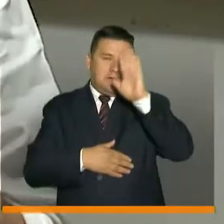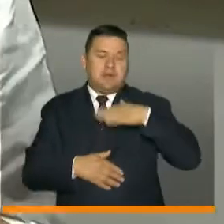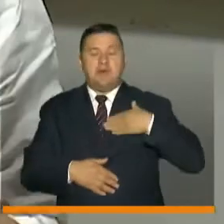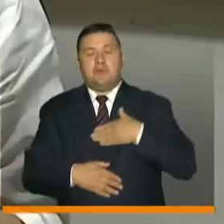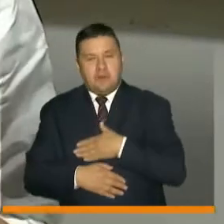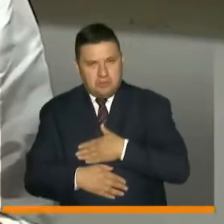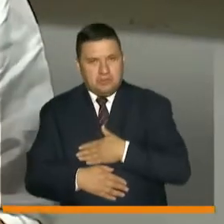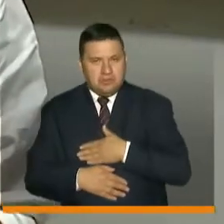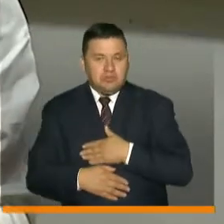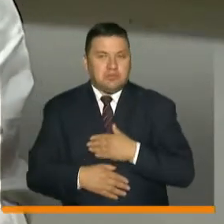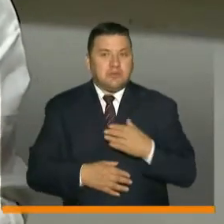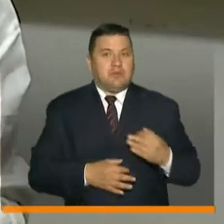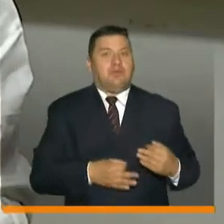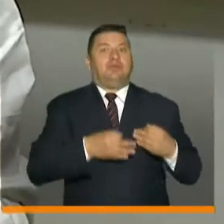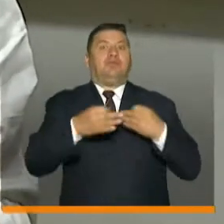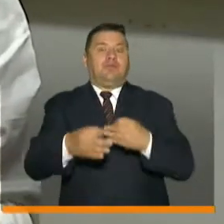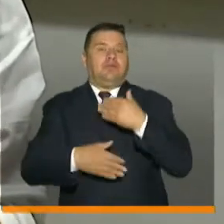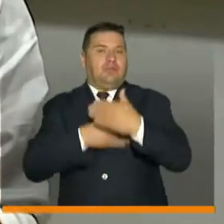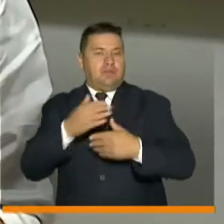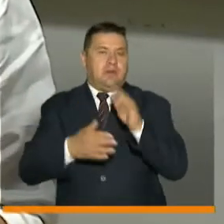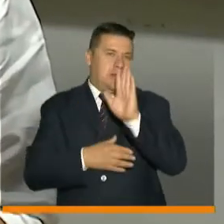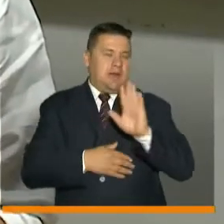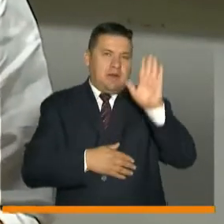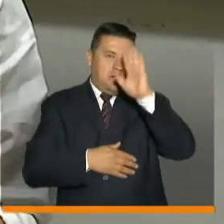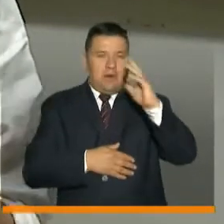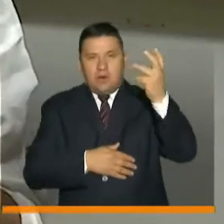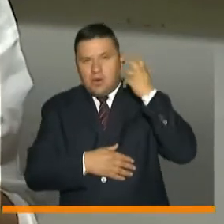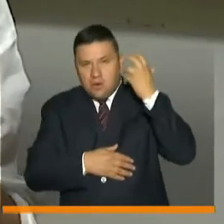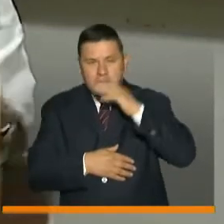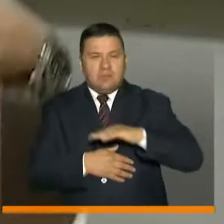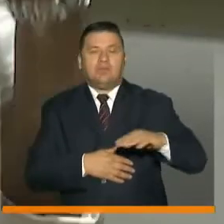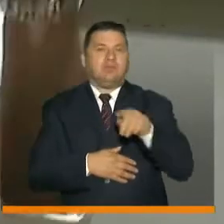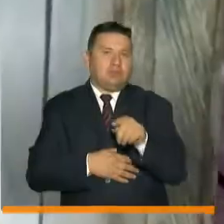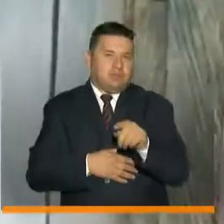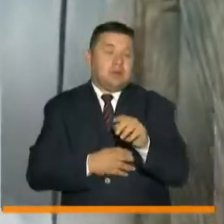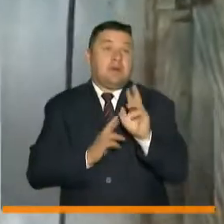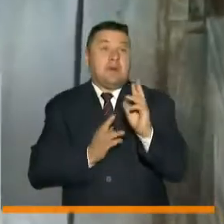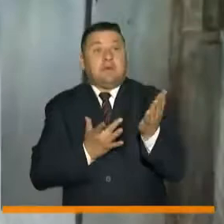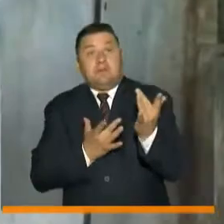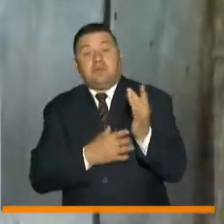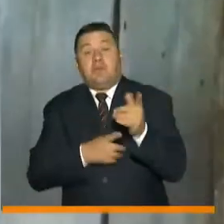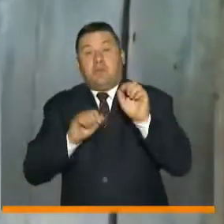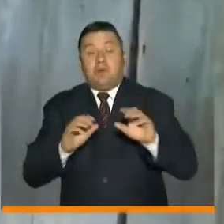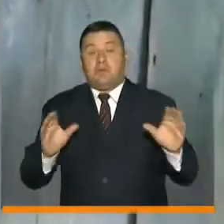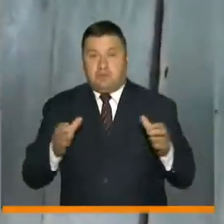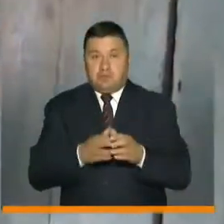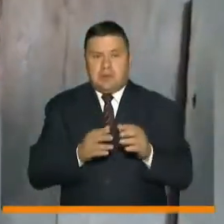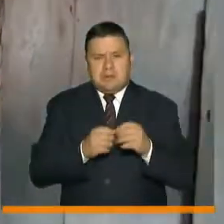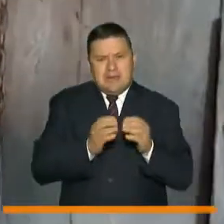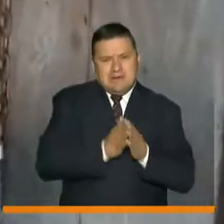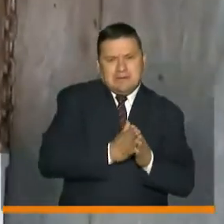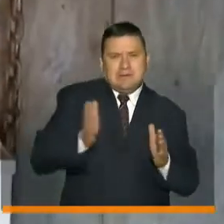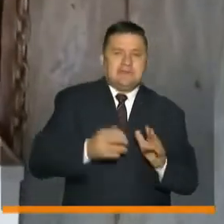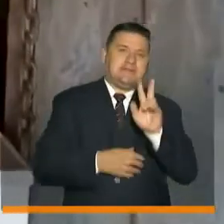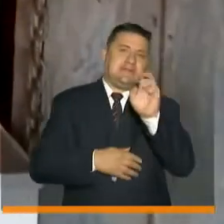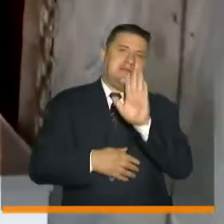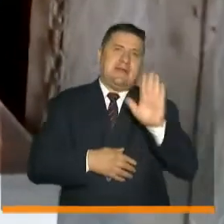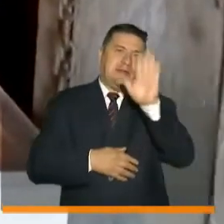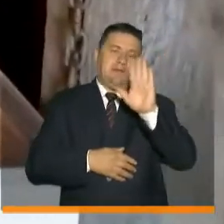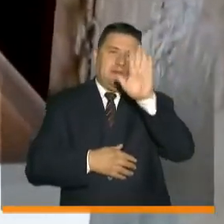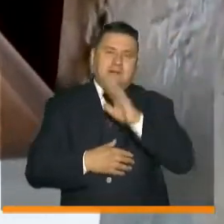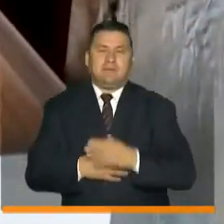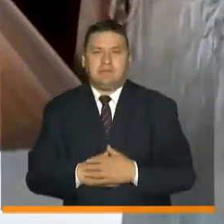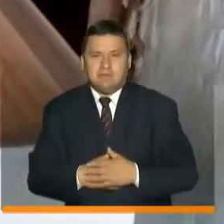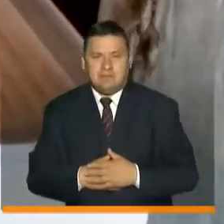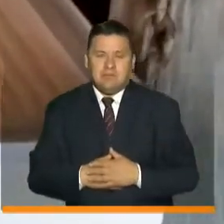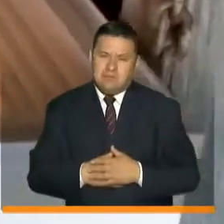de Bolívar, posteriormente iremos al departamento de Córdoba y esperamos poder extender esto a los 7 departamentos.